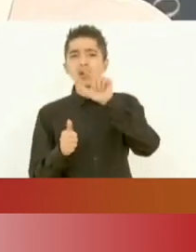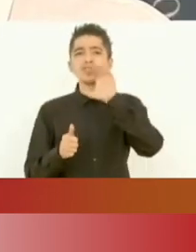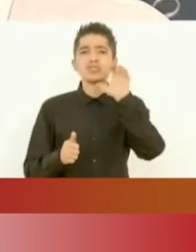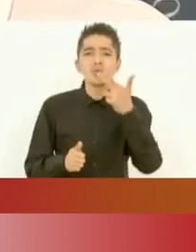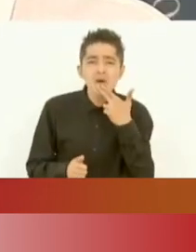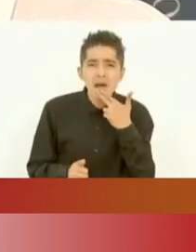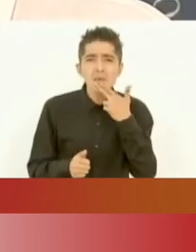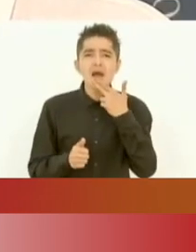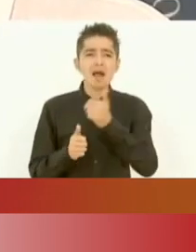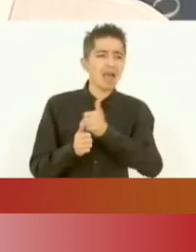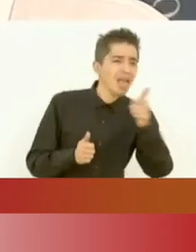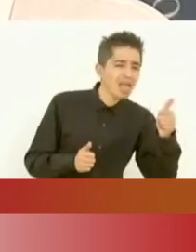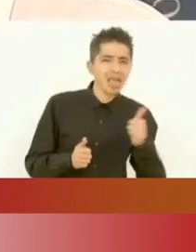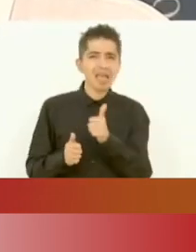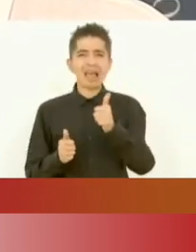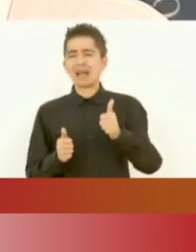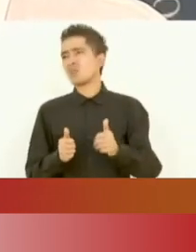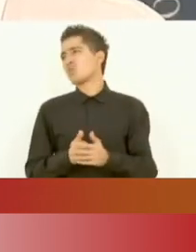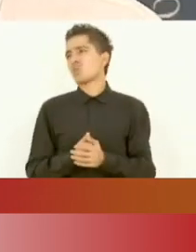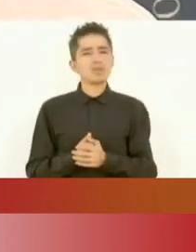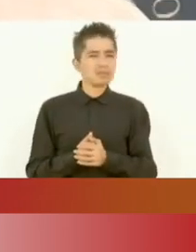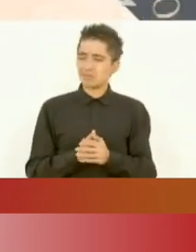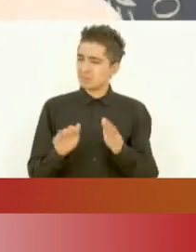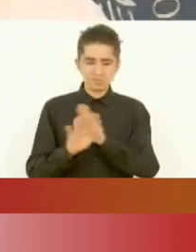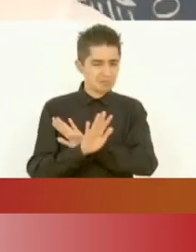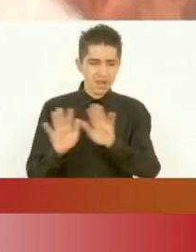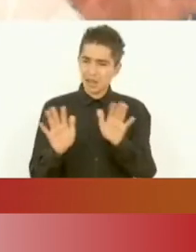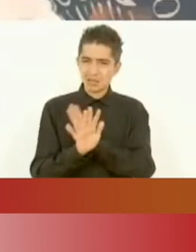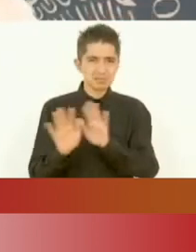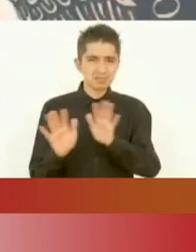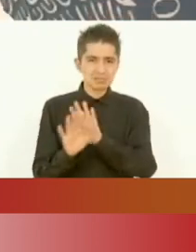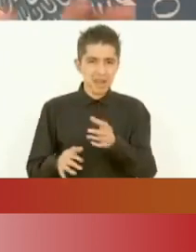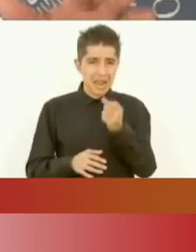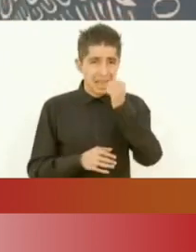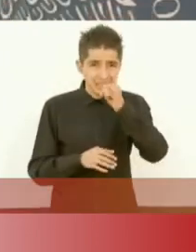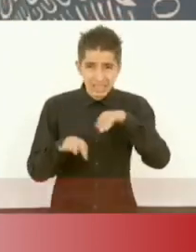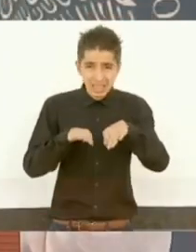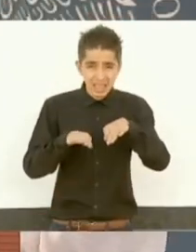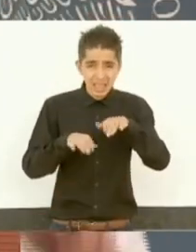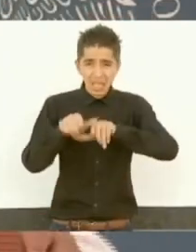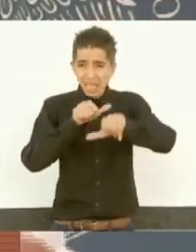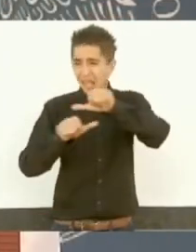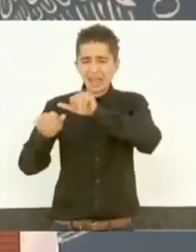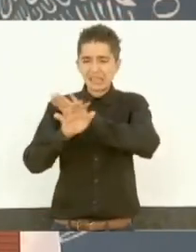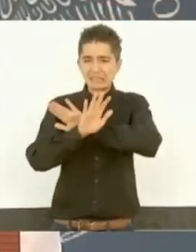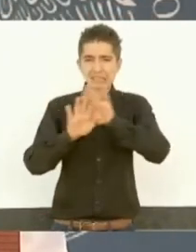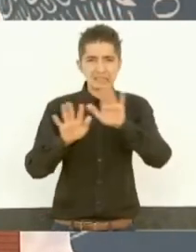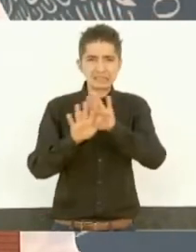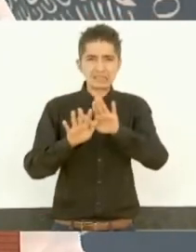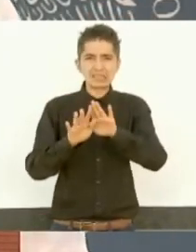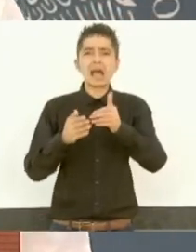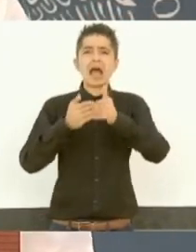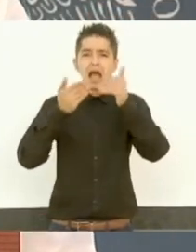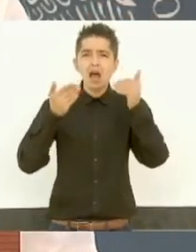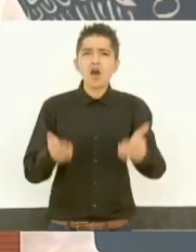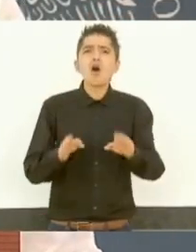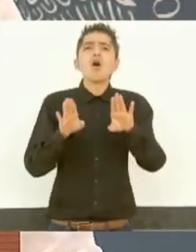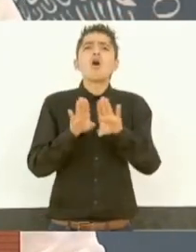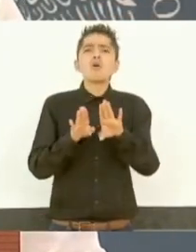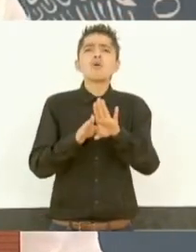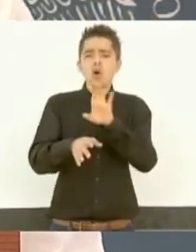ya esa no es la estrategia, ahora son coordinaciones